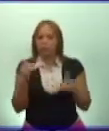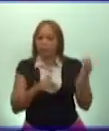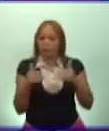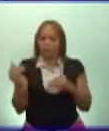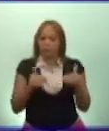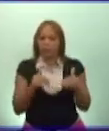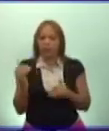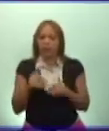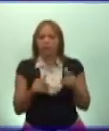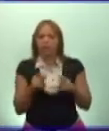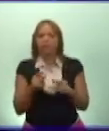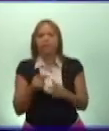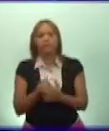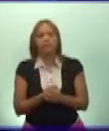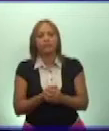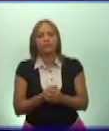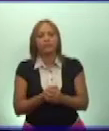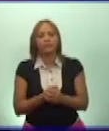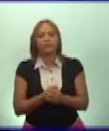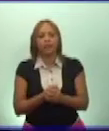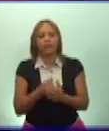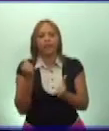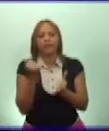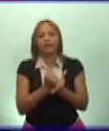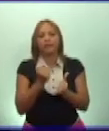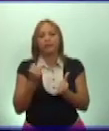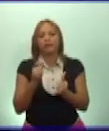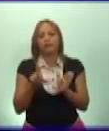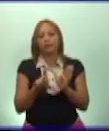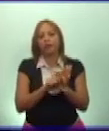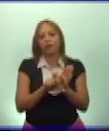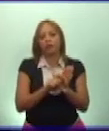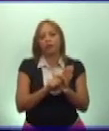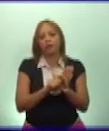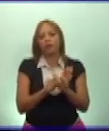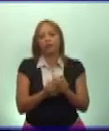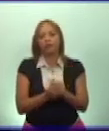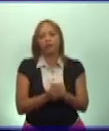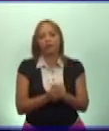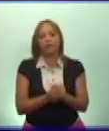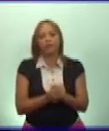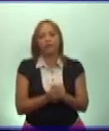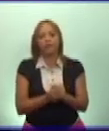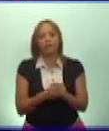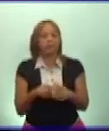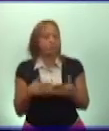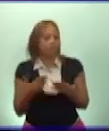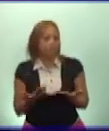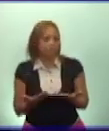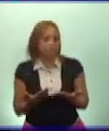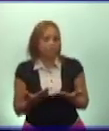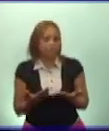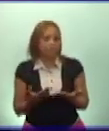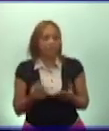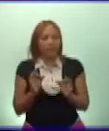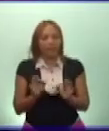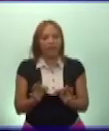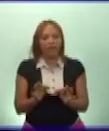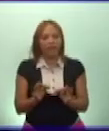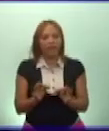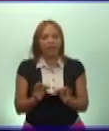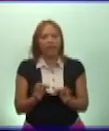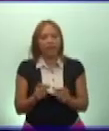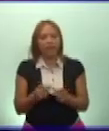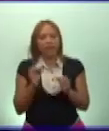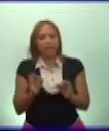participación activa en esta nueva constitución. Entonces, ¿existe o no la